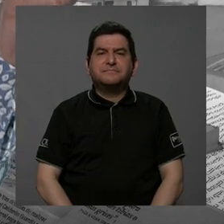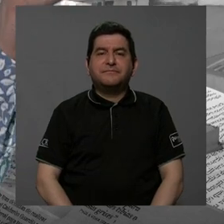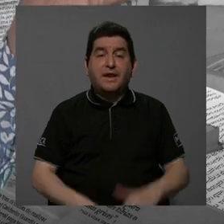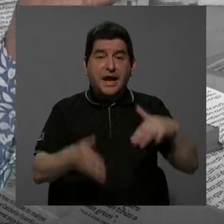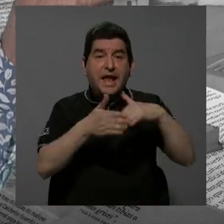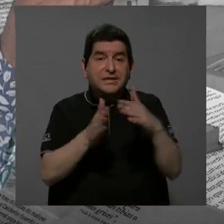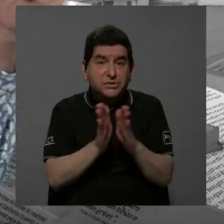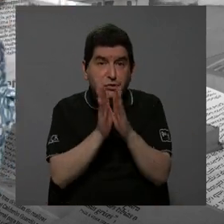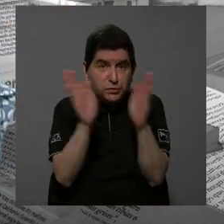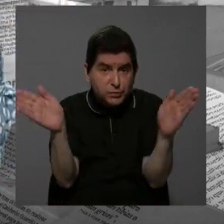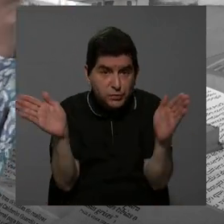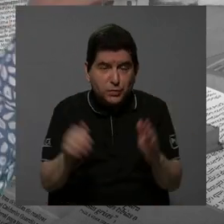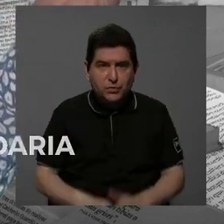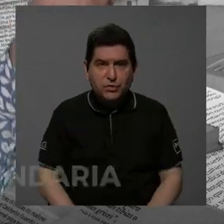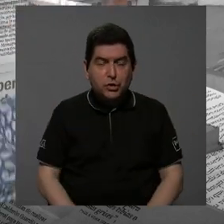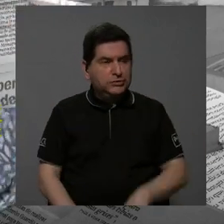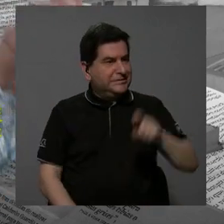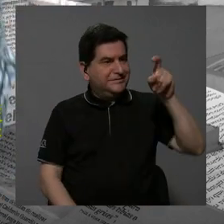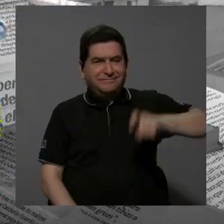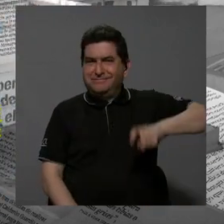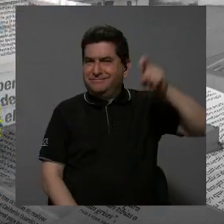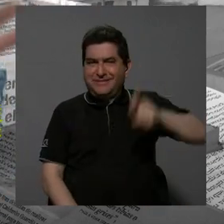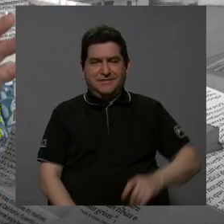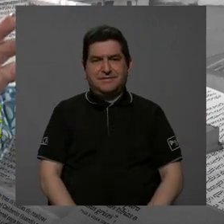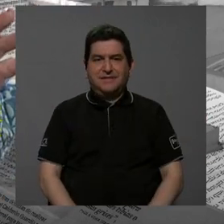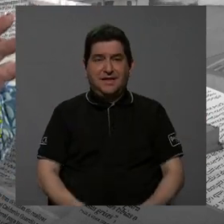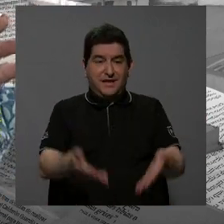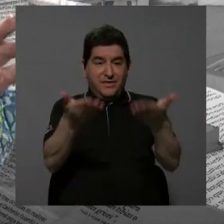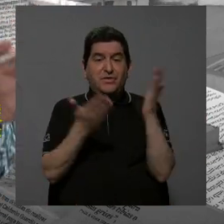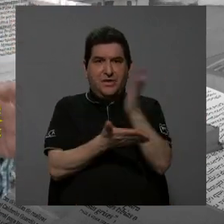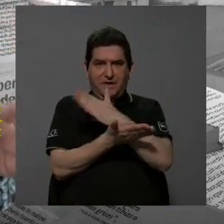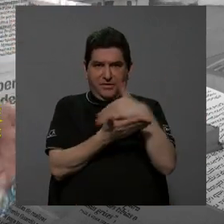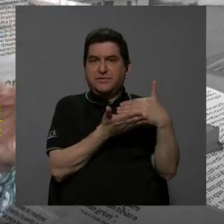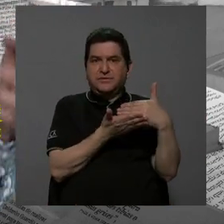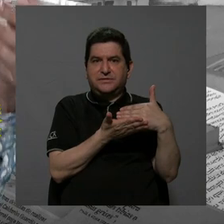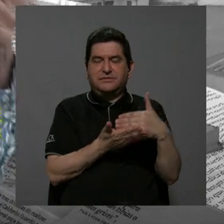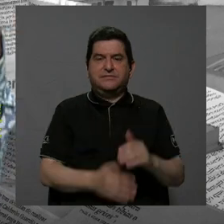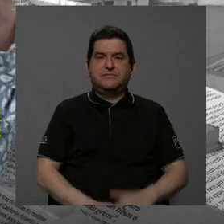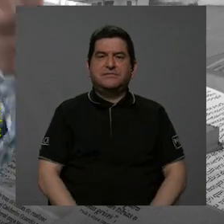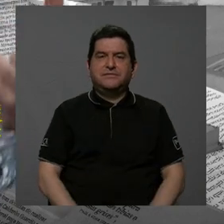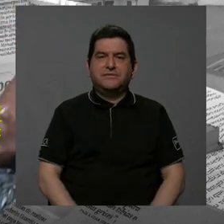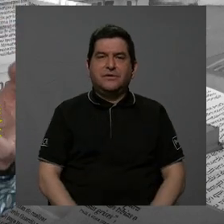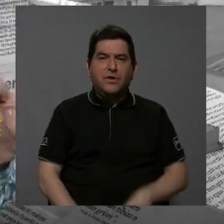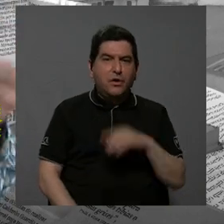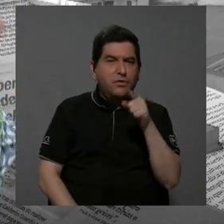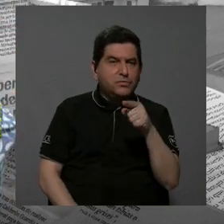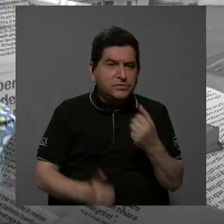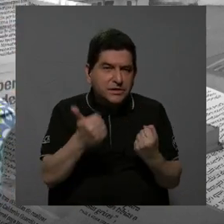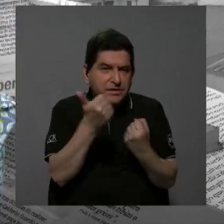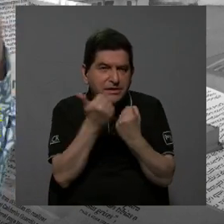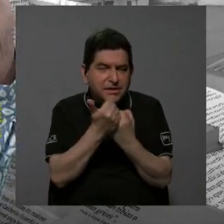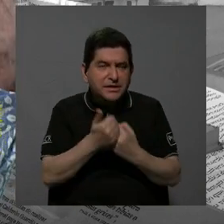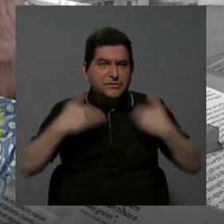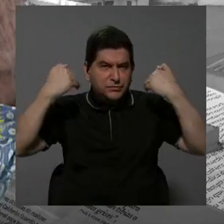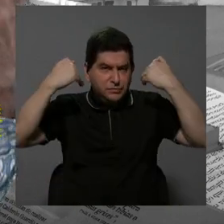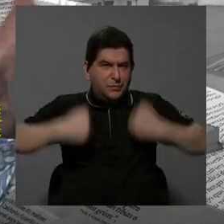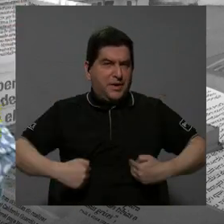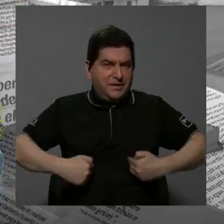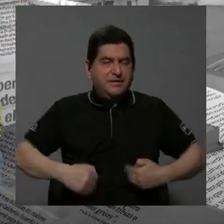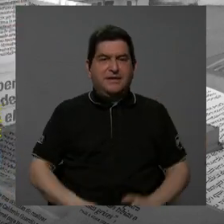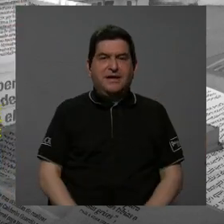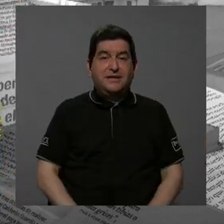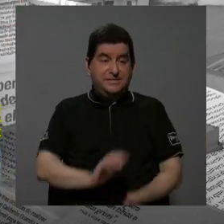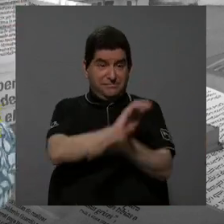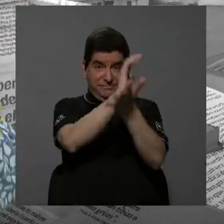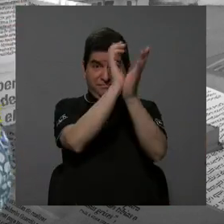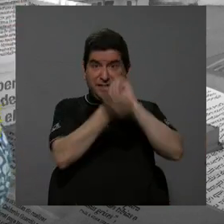generales, las humanidades eran indispensables y nos daban algo de eso. ¿Ustedes van a reforzar humanidades? ¿Va a haber